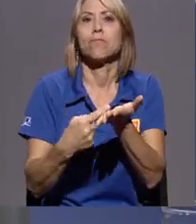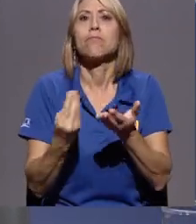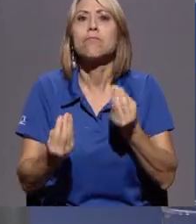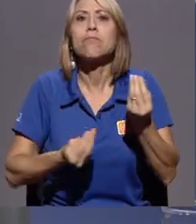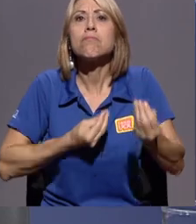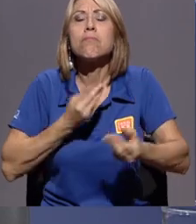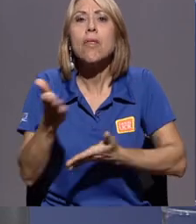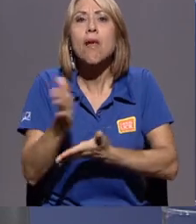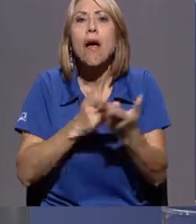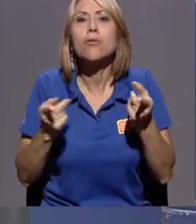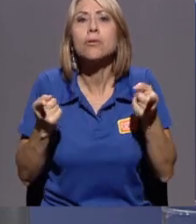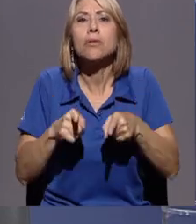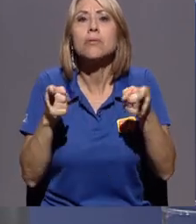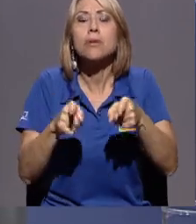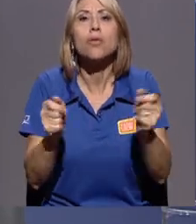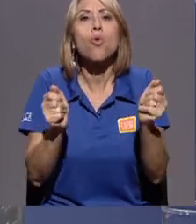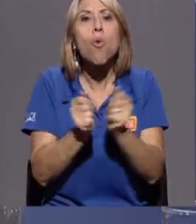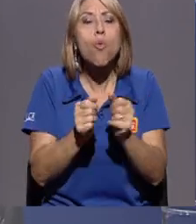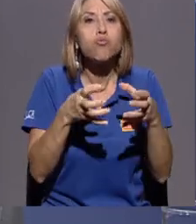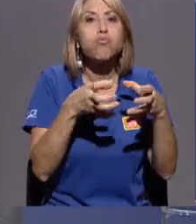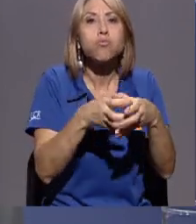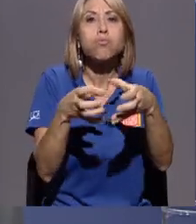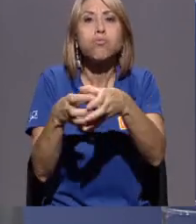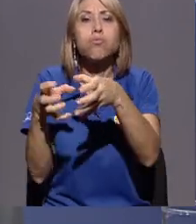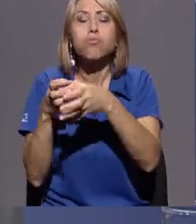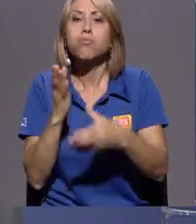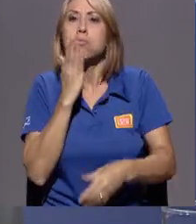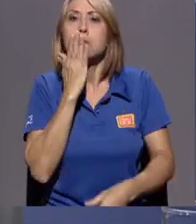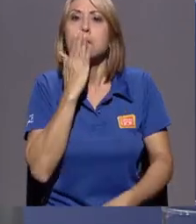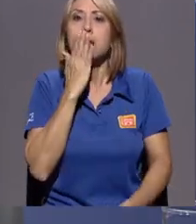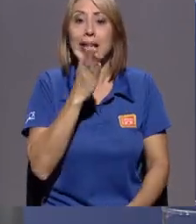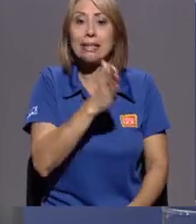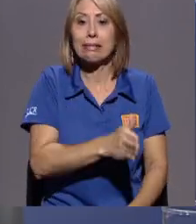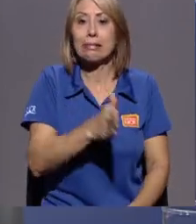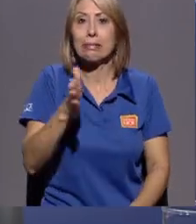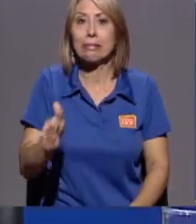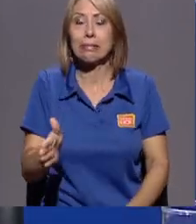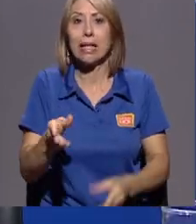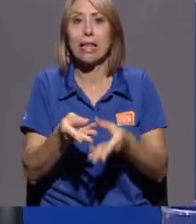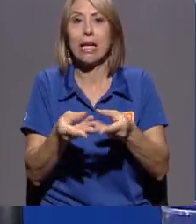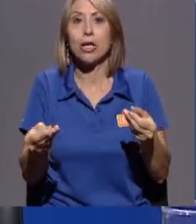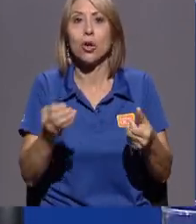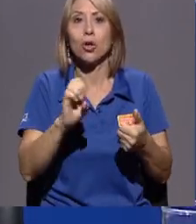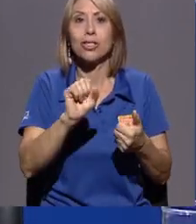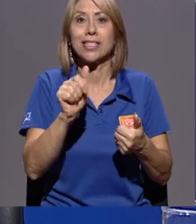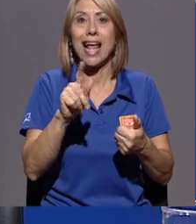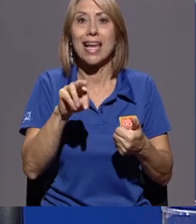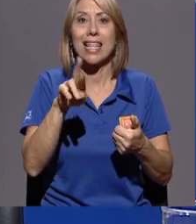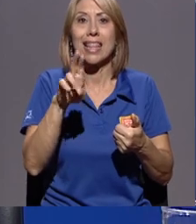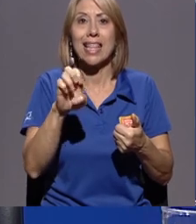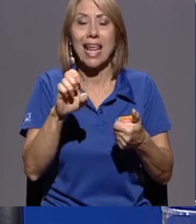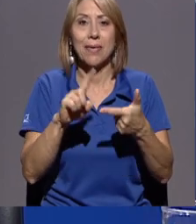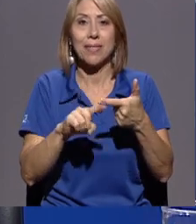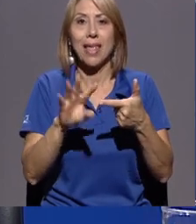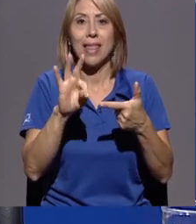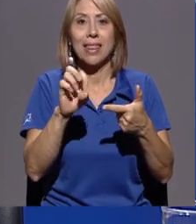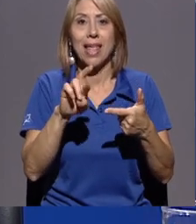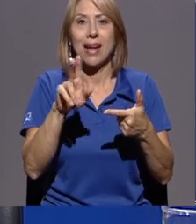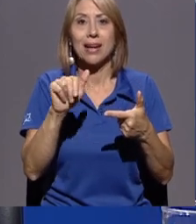sucediendo con los pueblos indígenas en la zona de esta sur, en lo que es el territorio de Salitre, Tierra, Bay y esta zona.